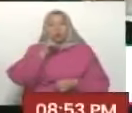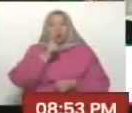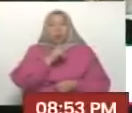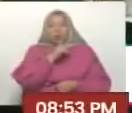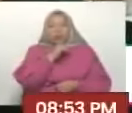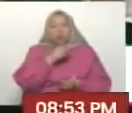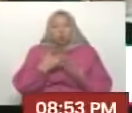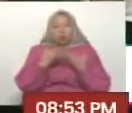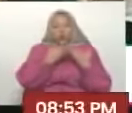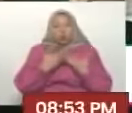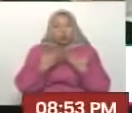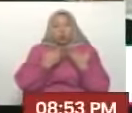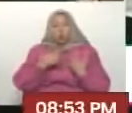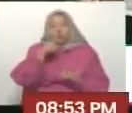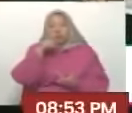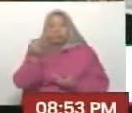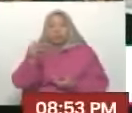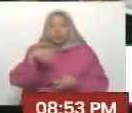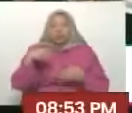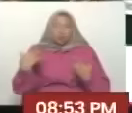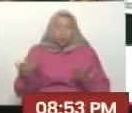estudias? ¿Y qué te gustaría estudiar?